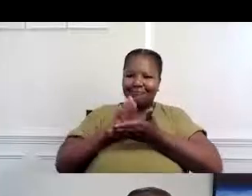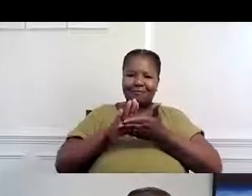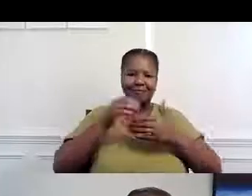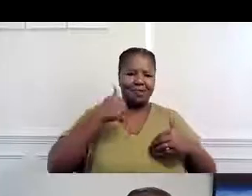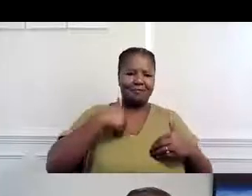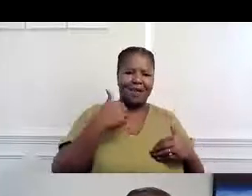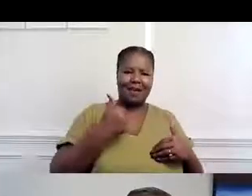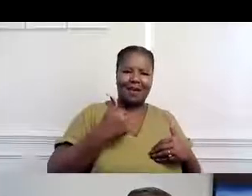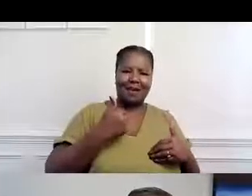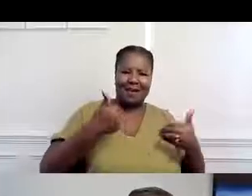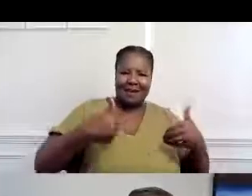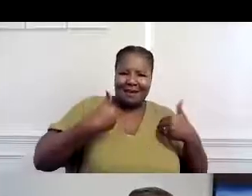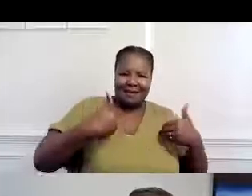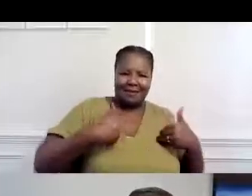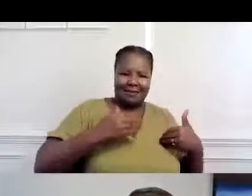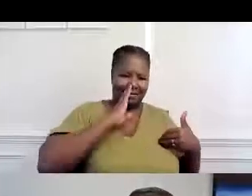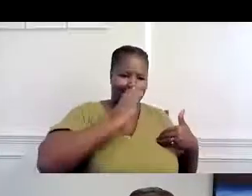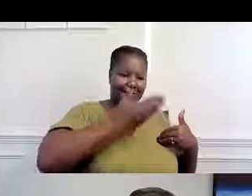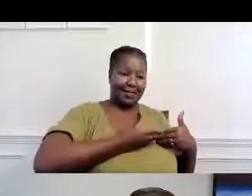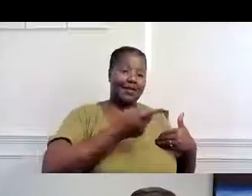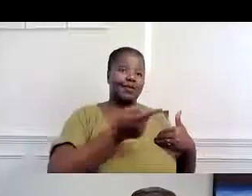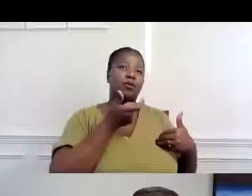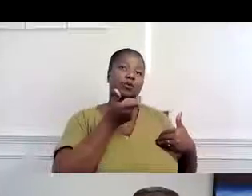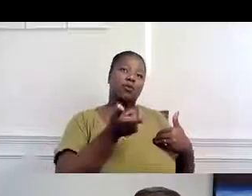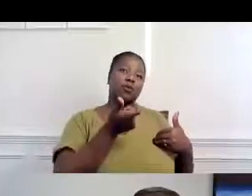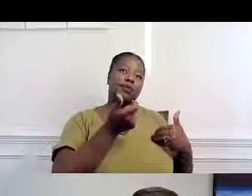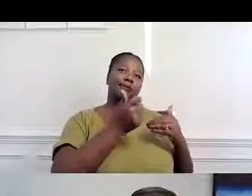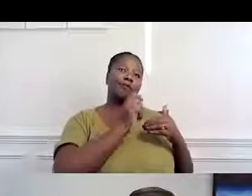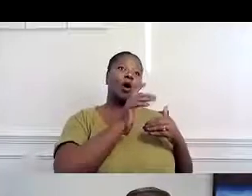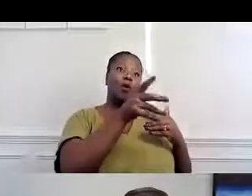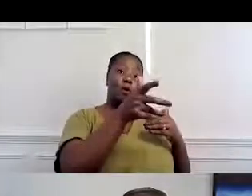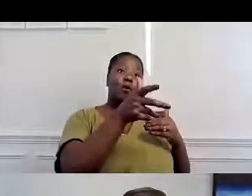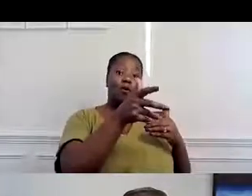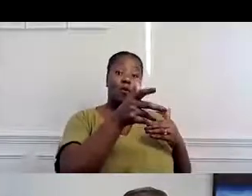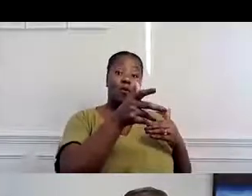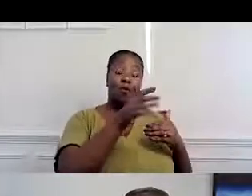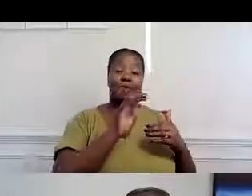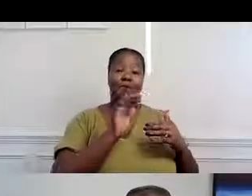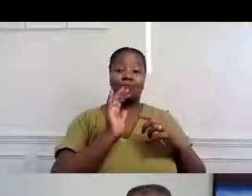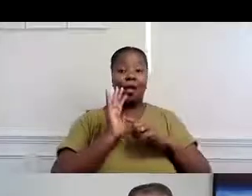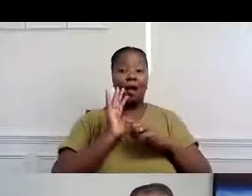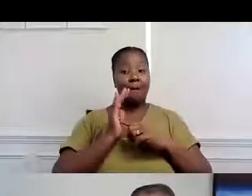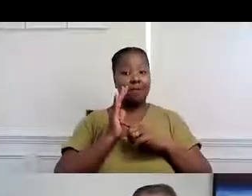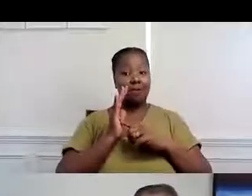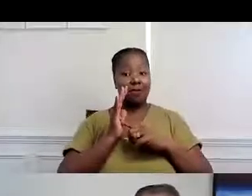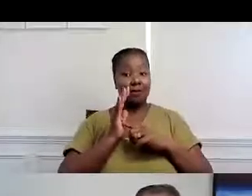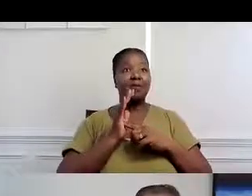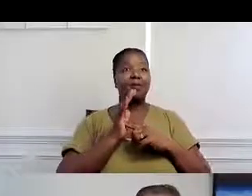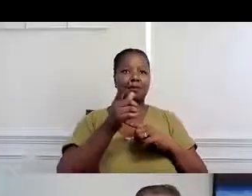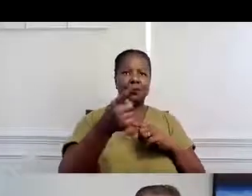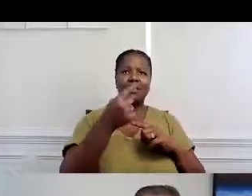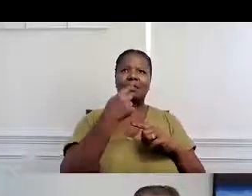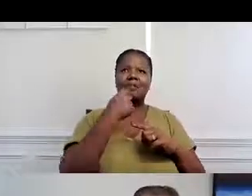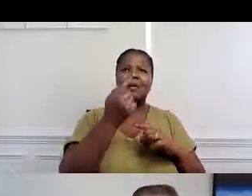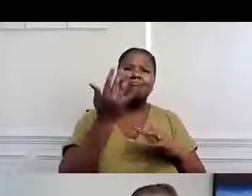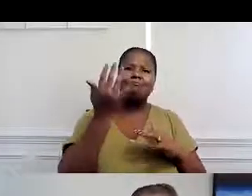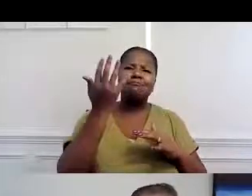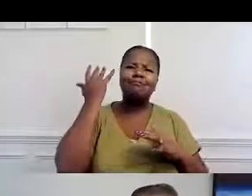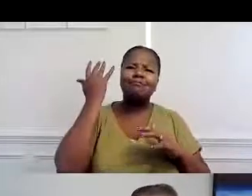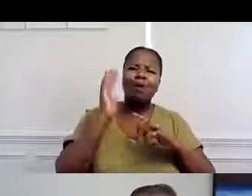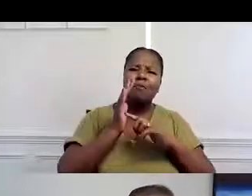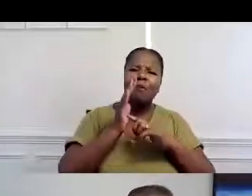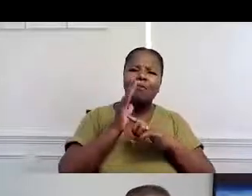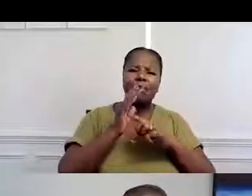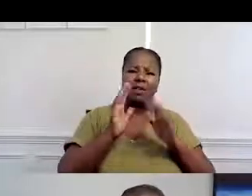Pero en cuanto estábamos limpiando, mi hijo menor estaba limpiando donde almacenamos las películas.